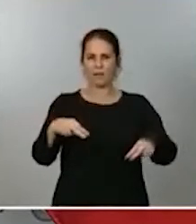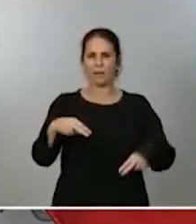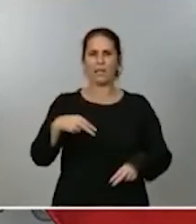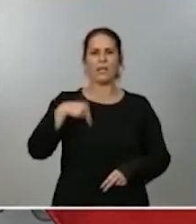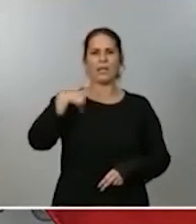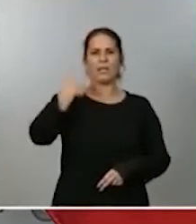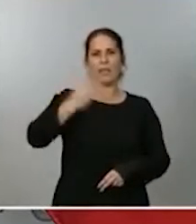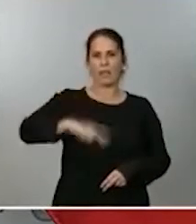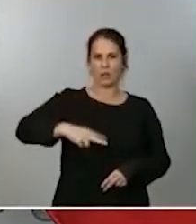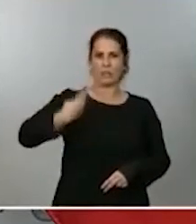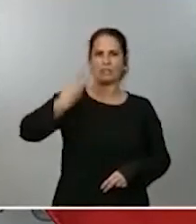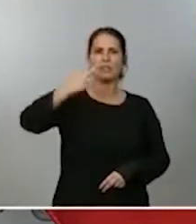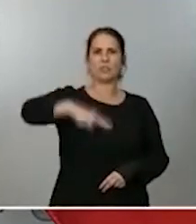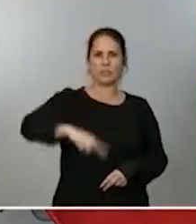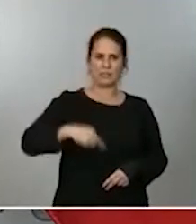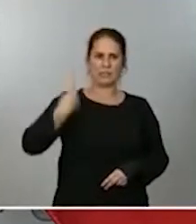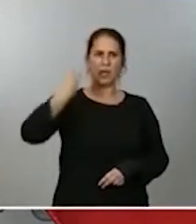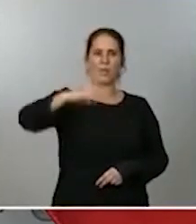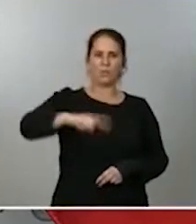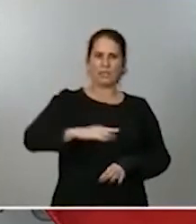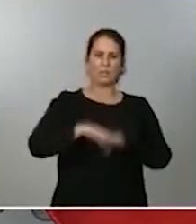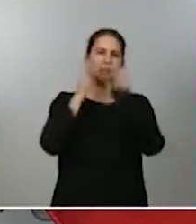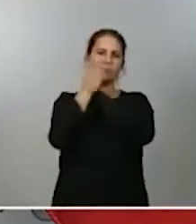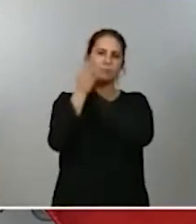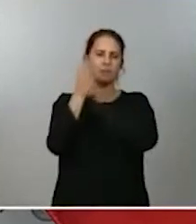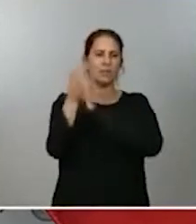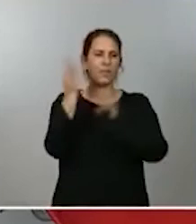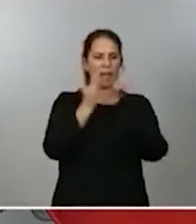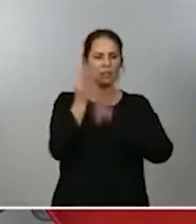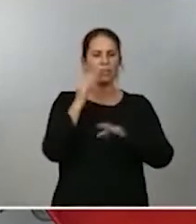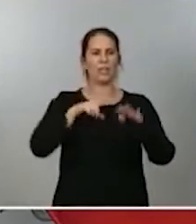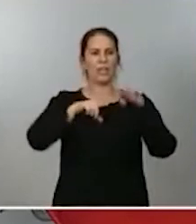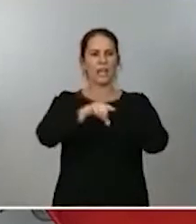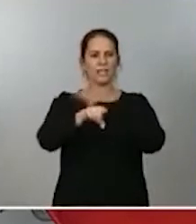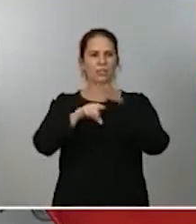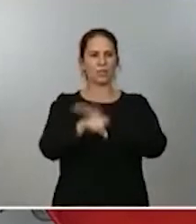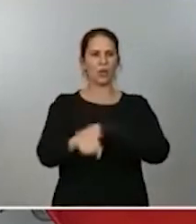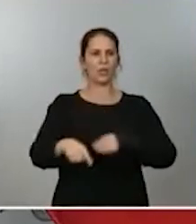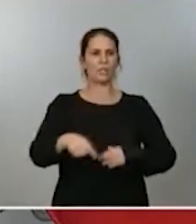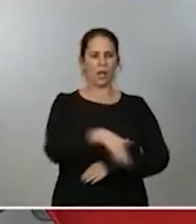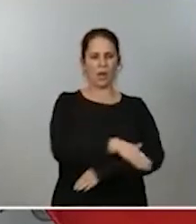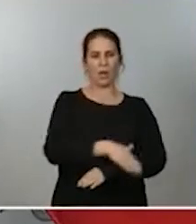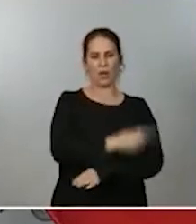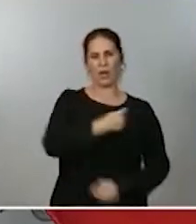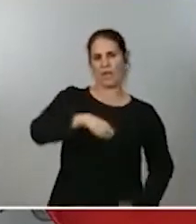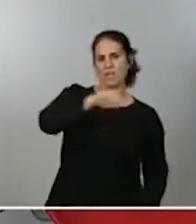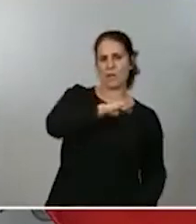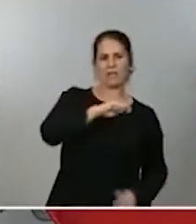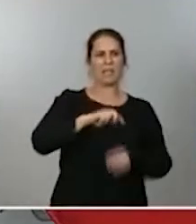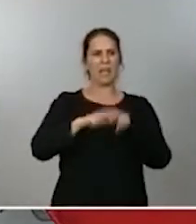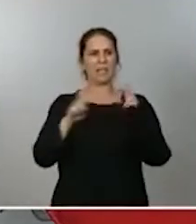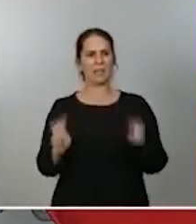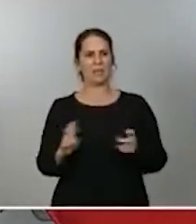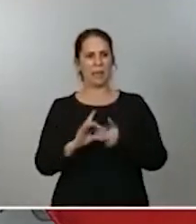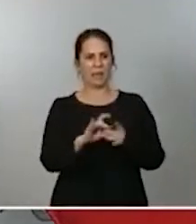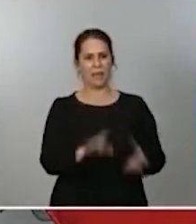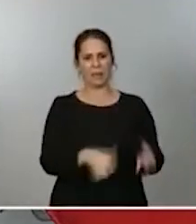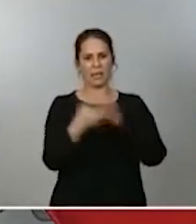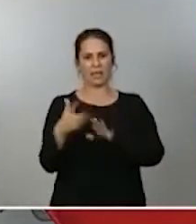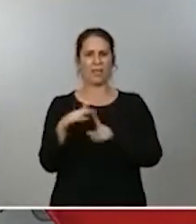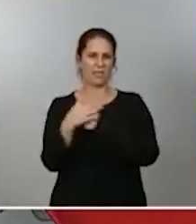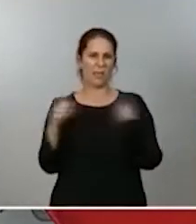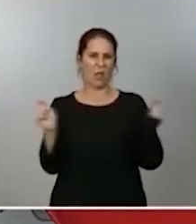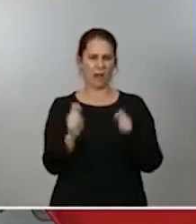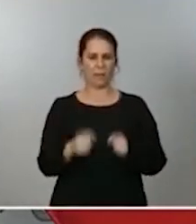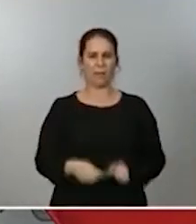para dar cuenta de los datos de las gestiones del Gobierno de España en relación a la aplicación del estado de alarma. Seguimos